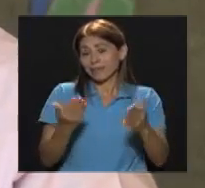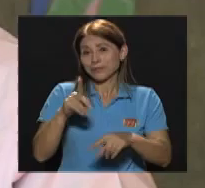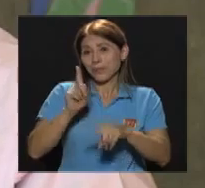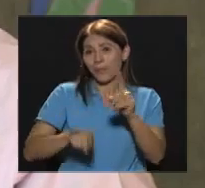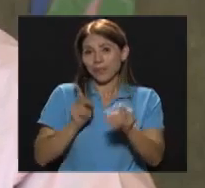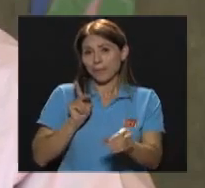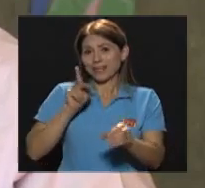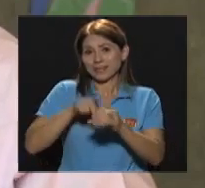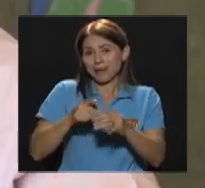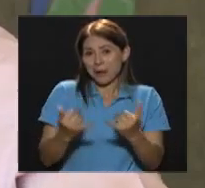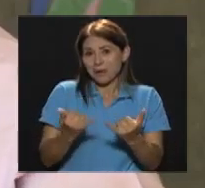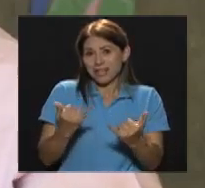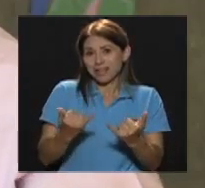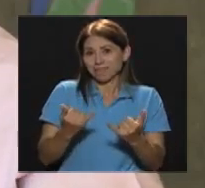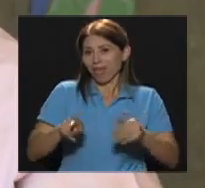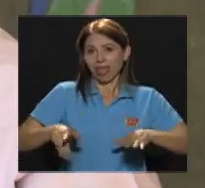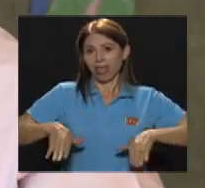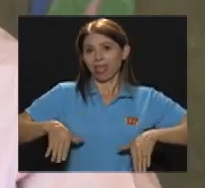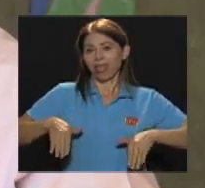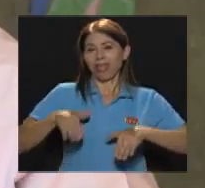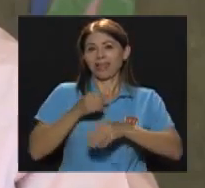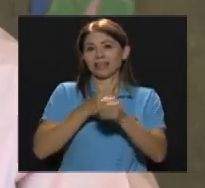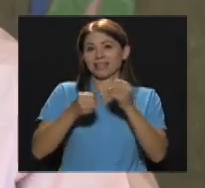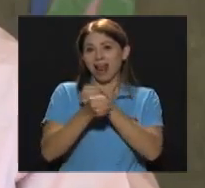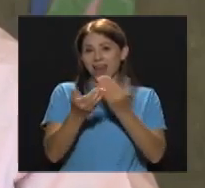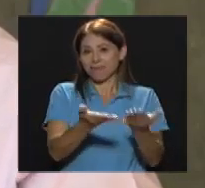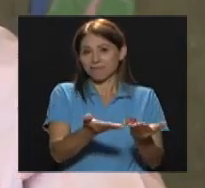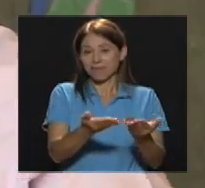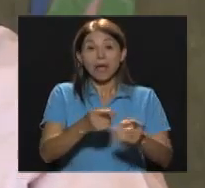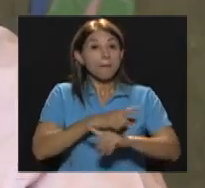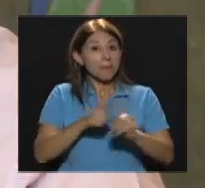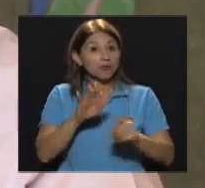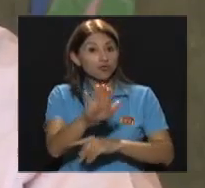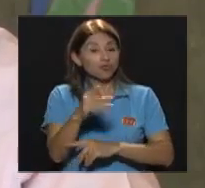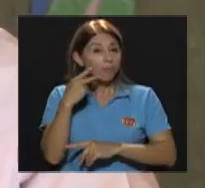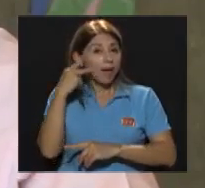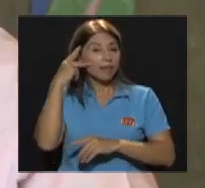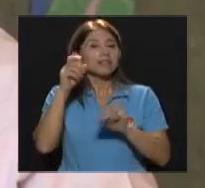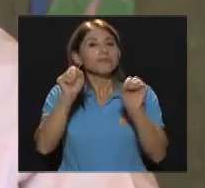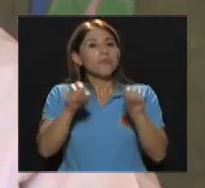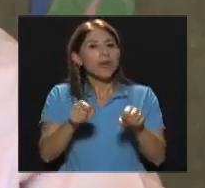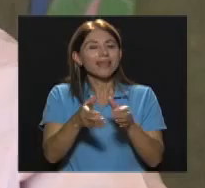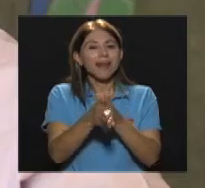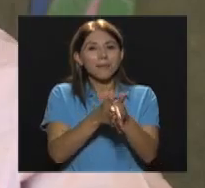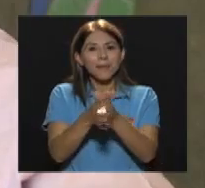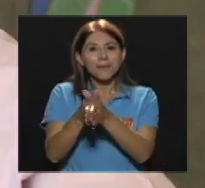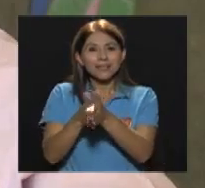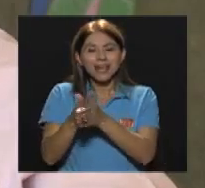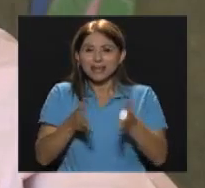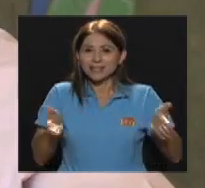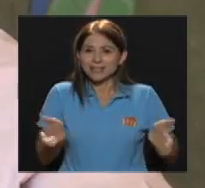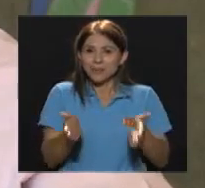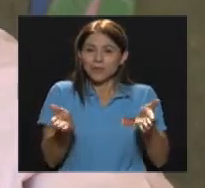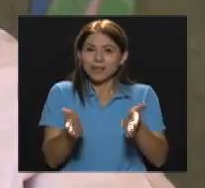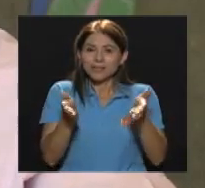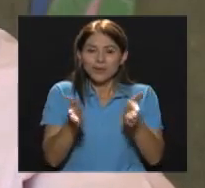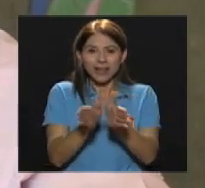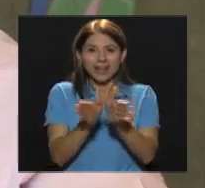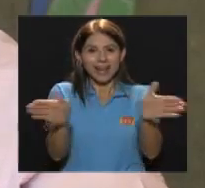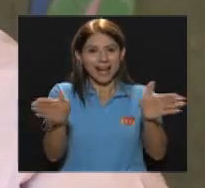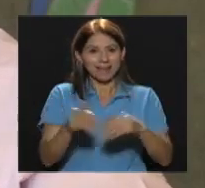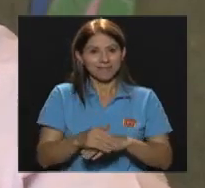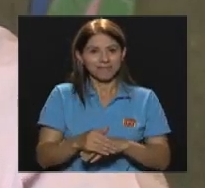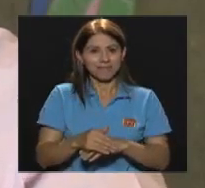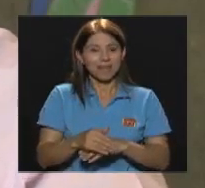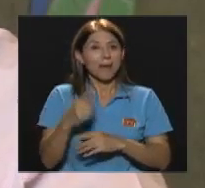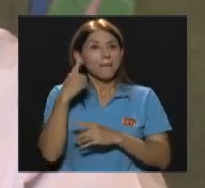esta experiencia Los padres Pueden aprovechar Lo que es la estimulación En general Para hacer Experiencias